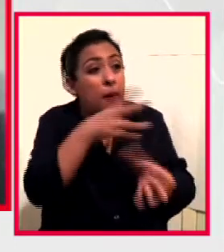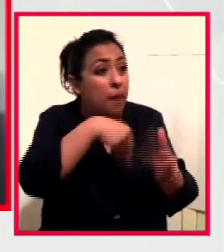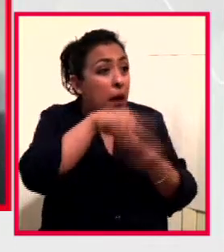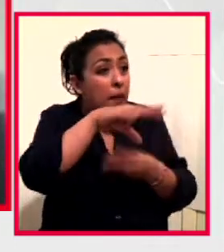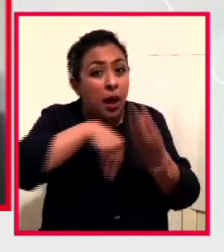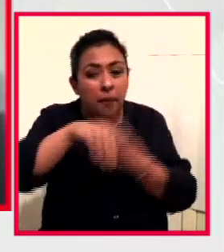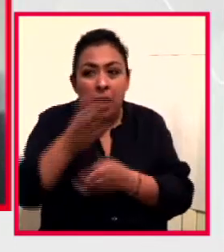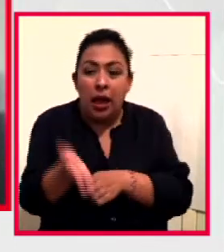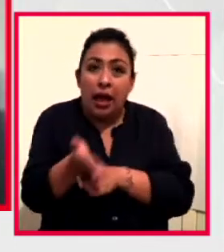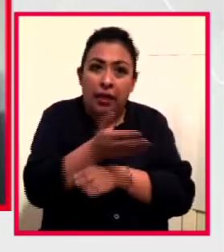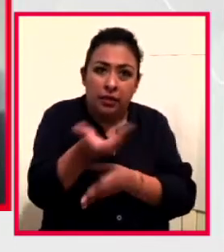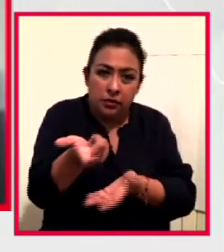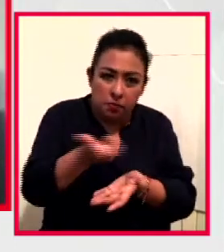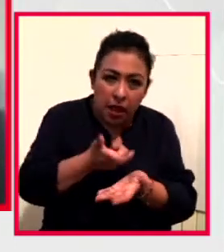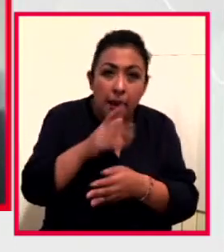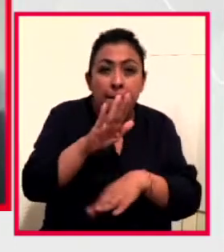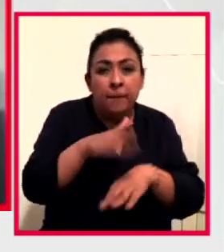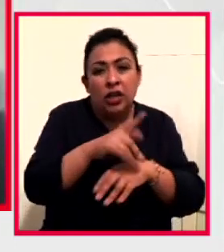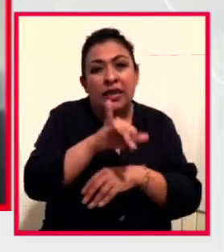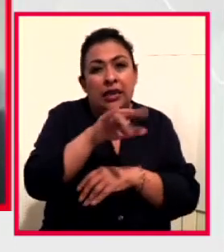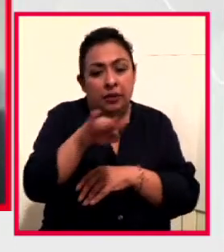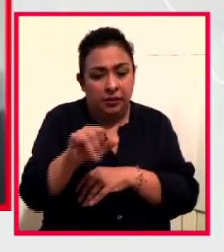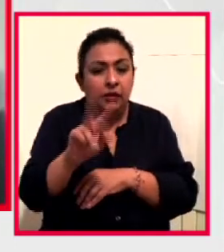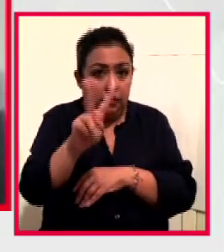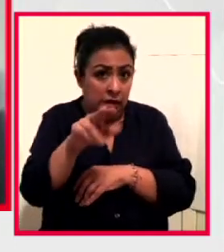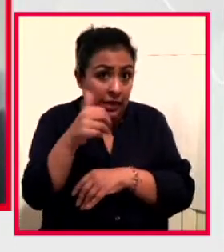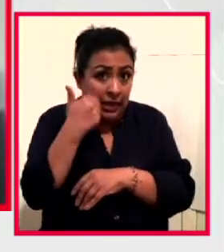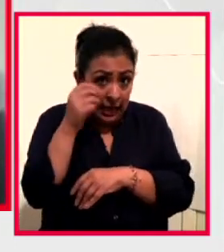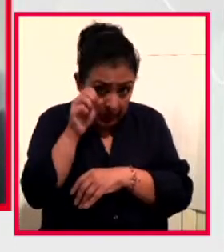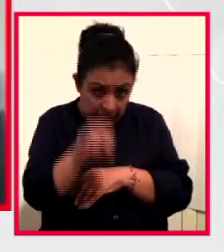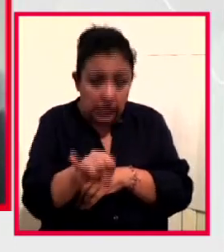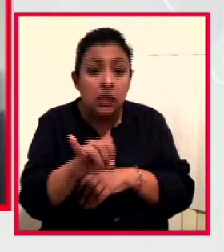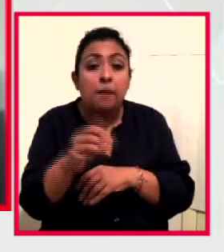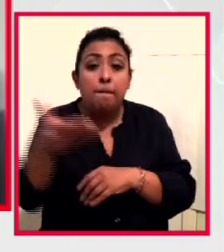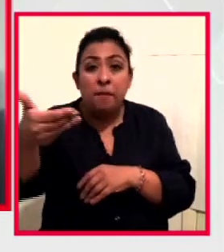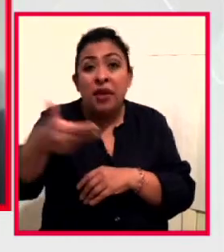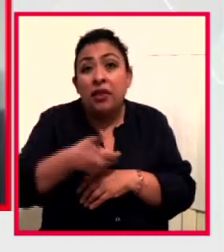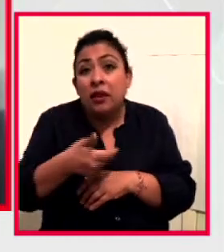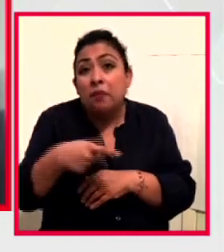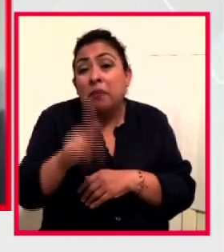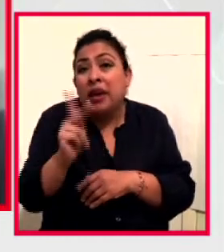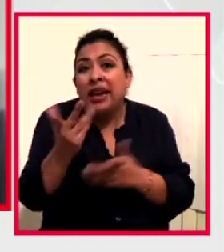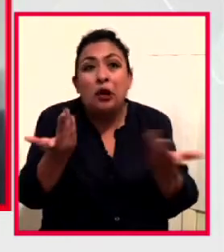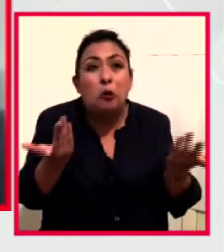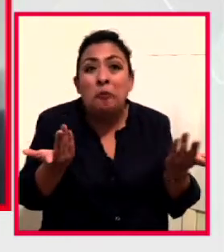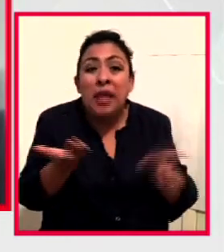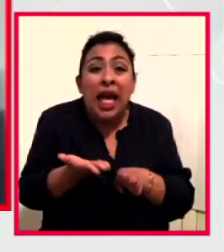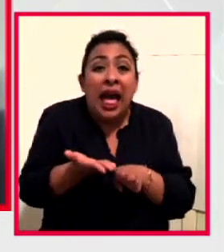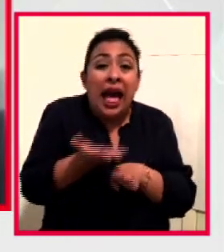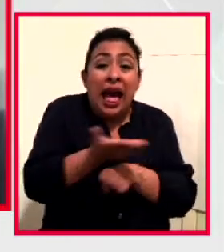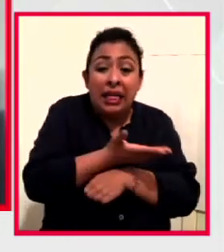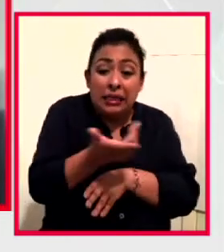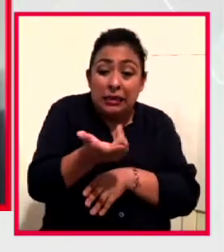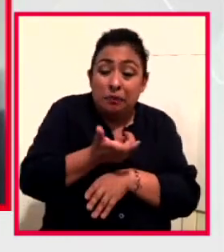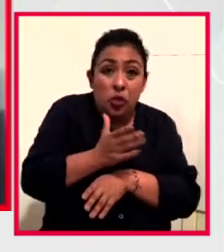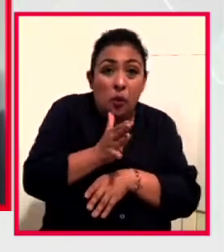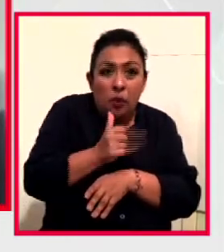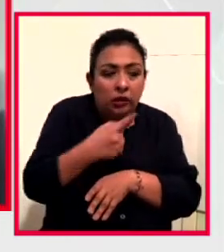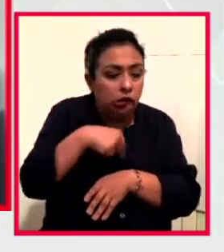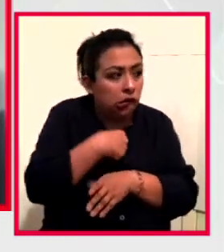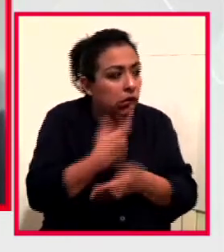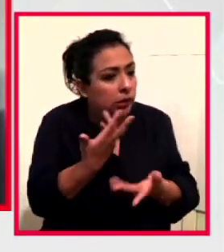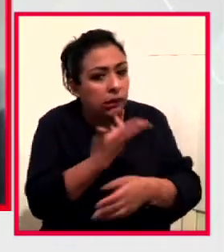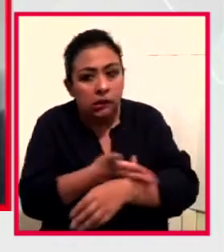un anticipo porque el IMSS en efecto quiere hacernos un pedido, pero no tenemos esa liquidez y estamos resolviendo el problema.